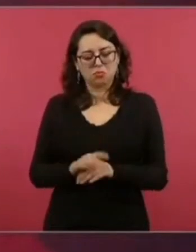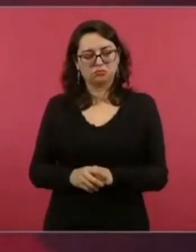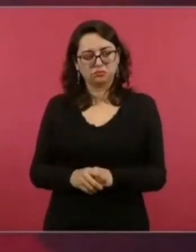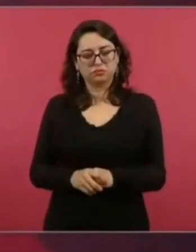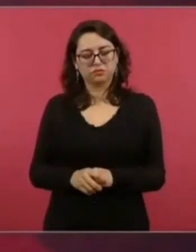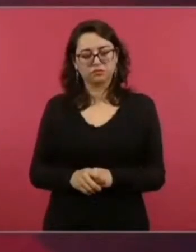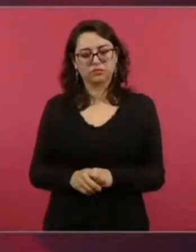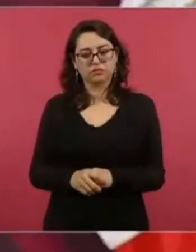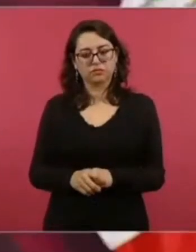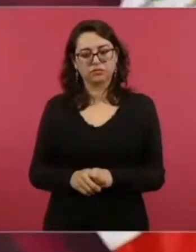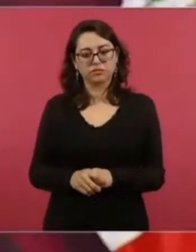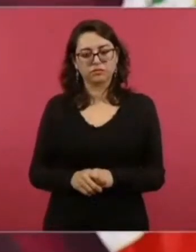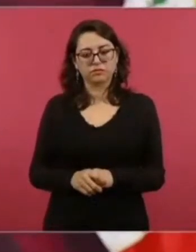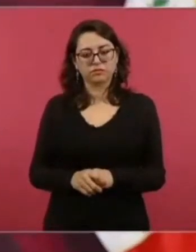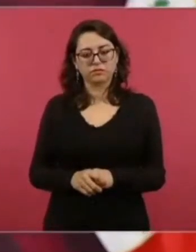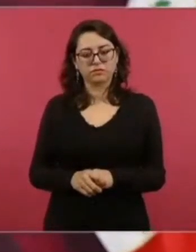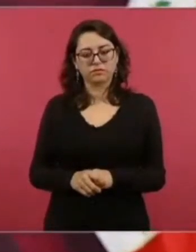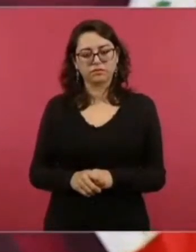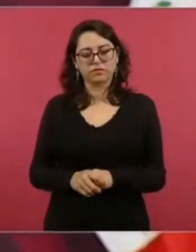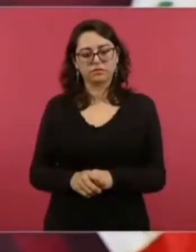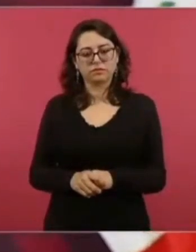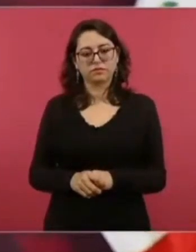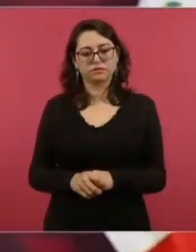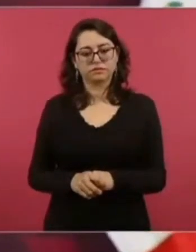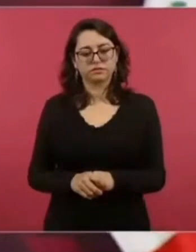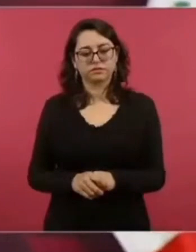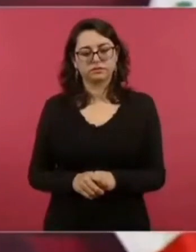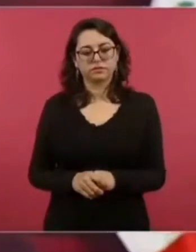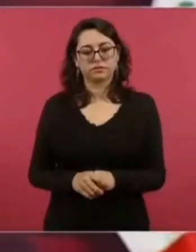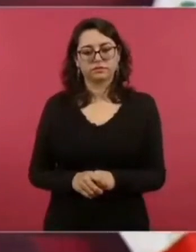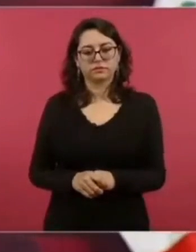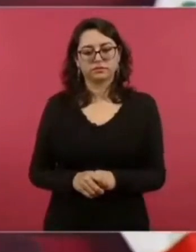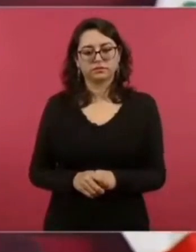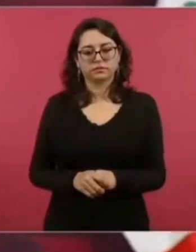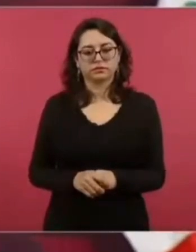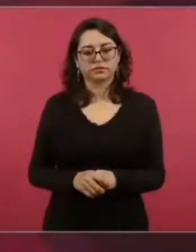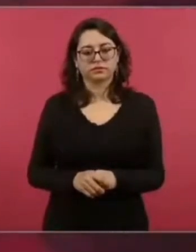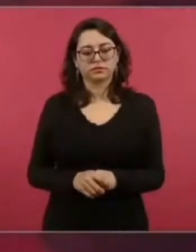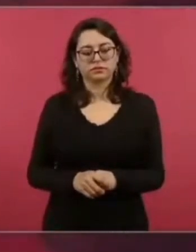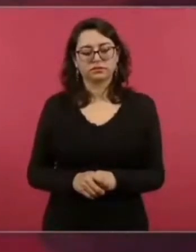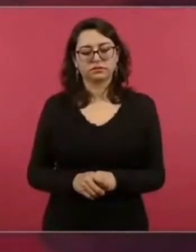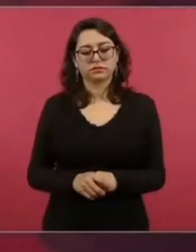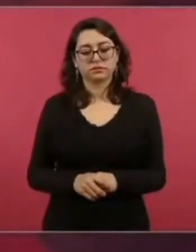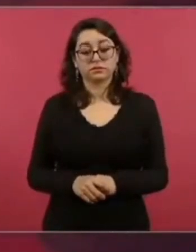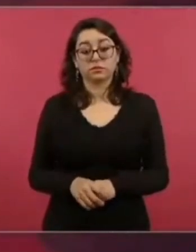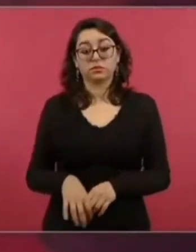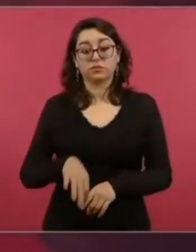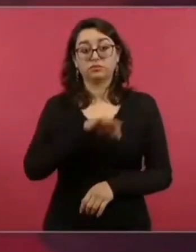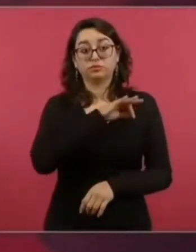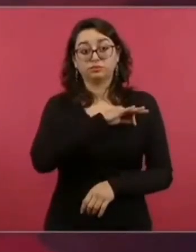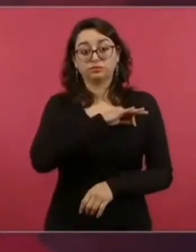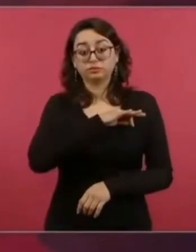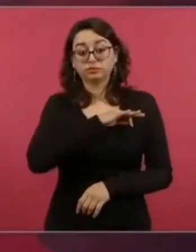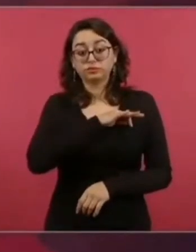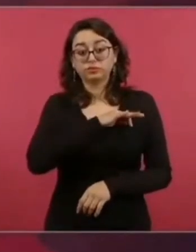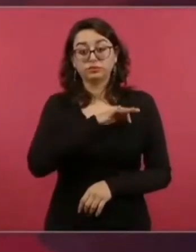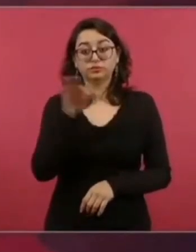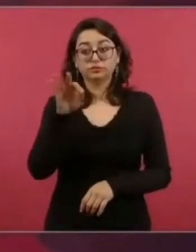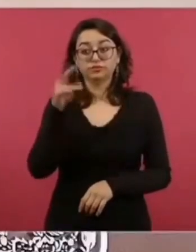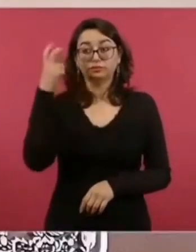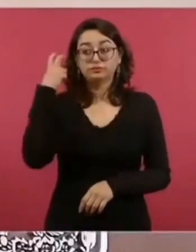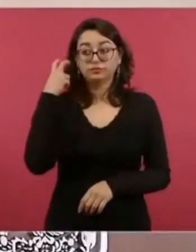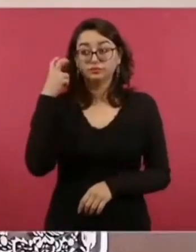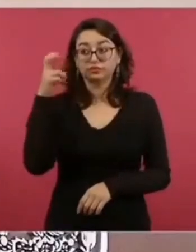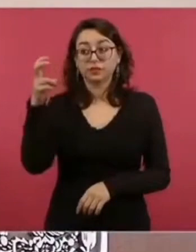rutas, horarios que